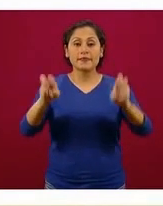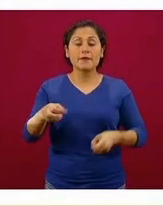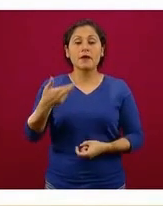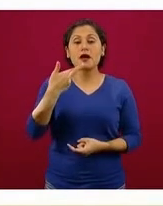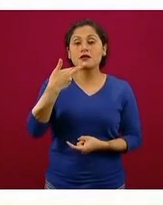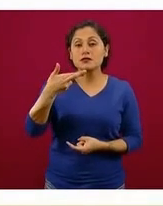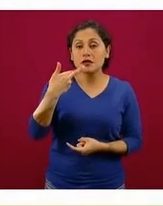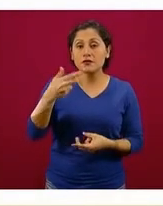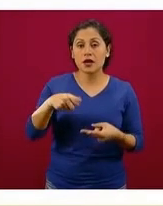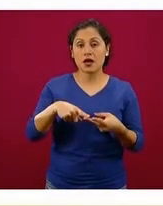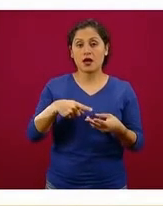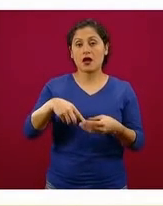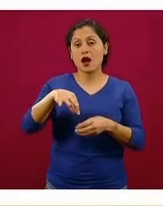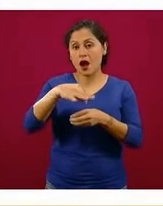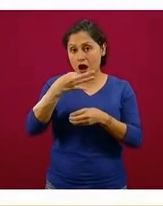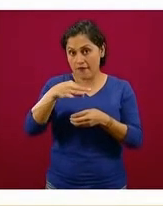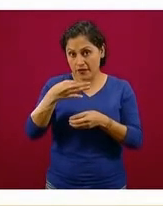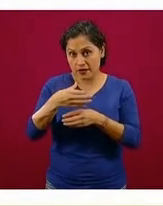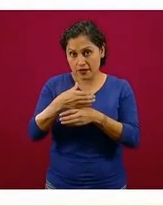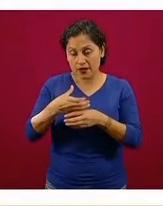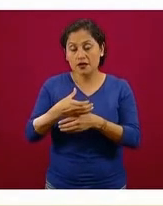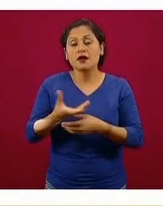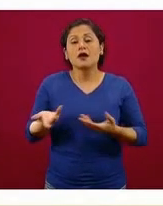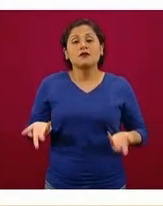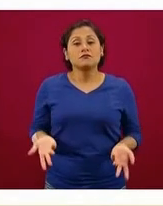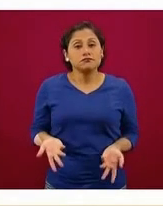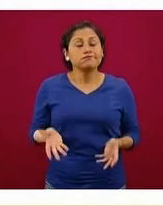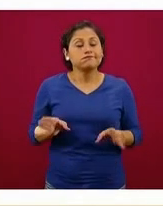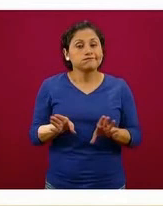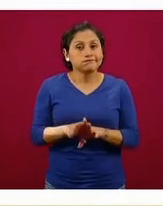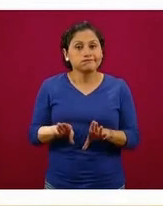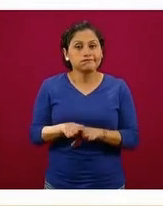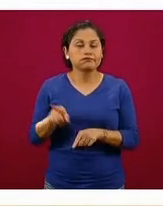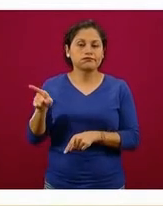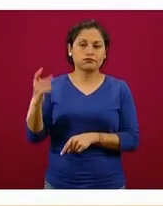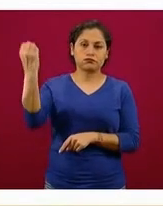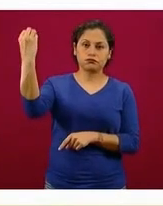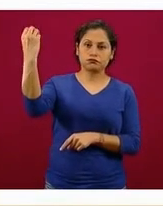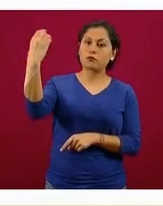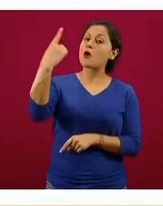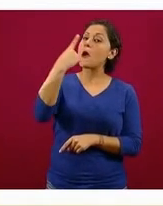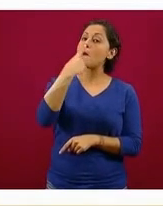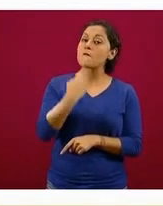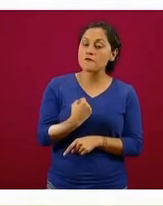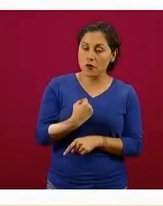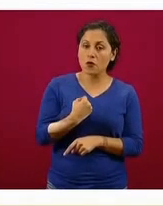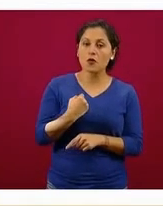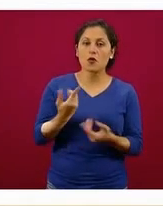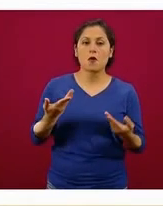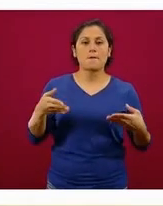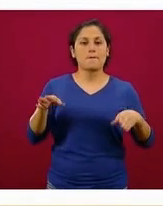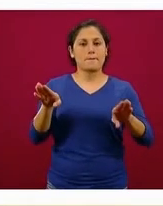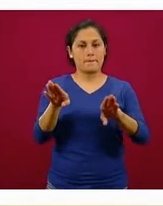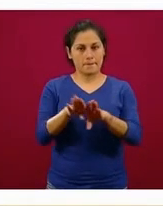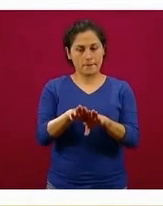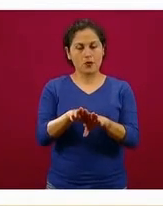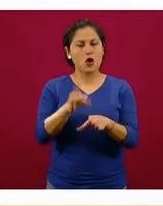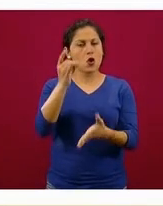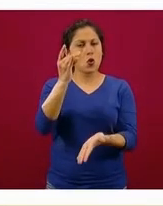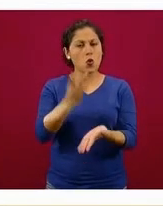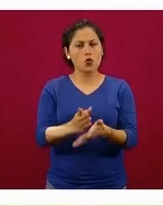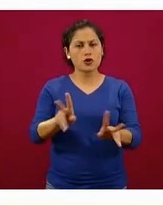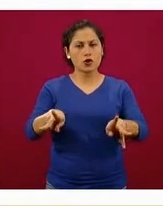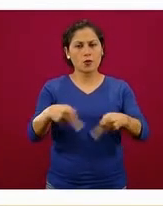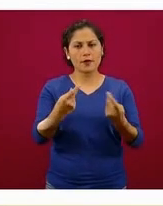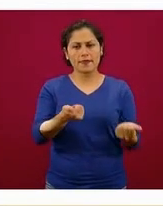también se recomienda deseablemente cuando se está en semáforo rojo, no abrirlos, tener solamente servicio